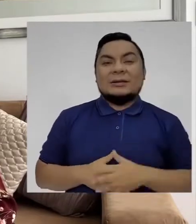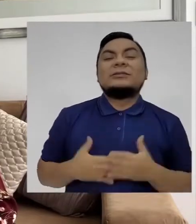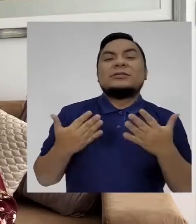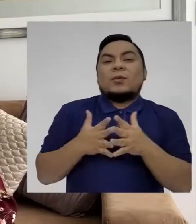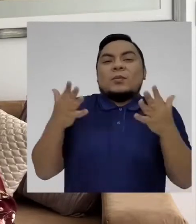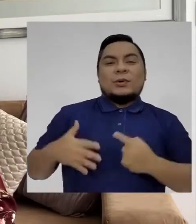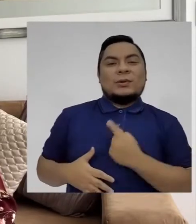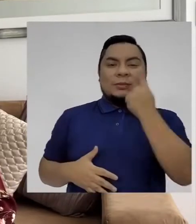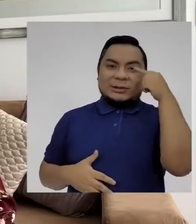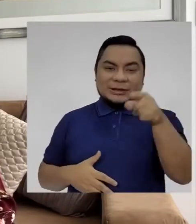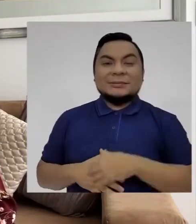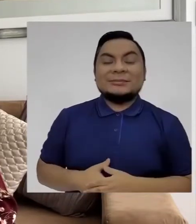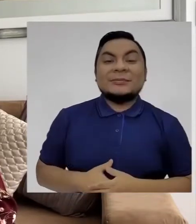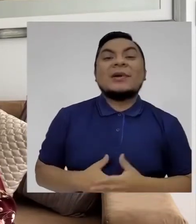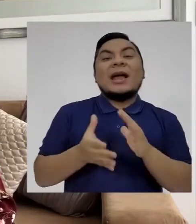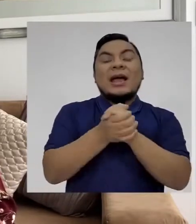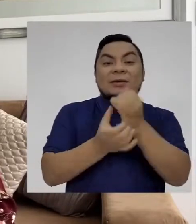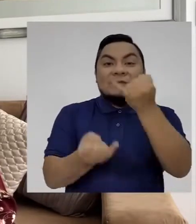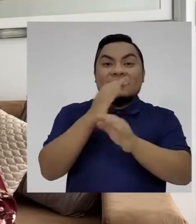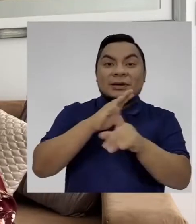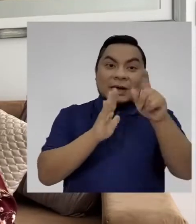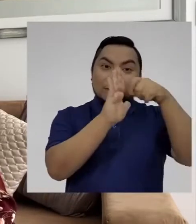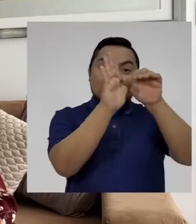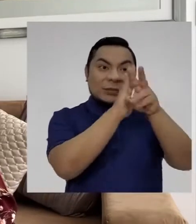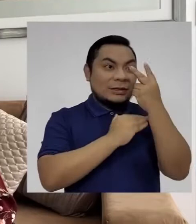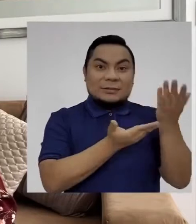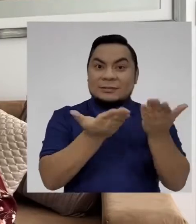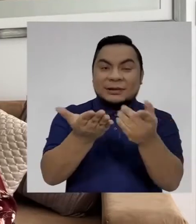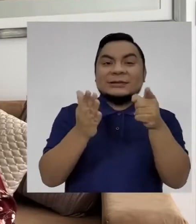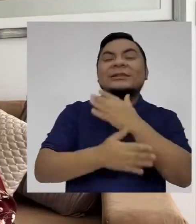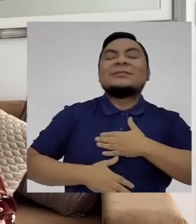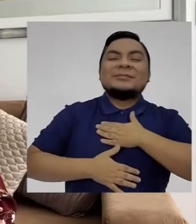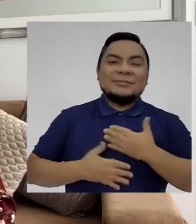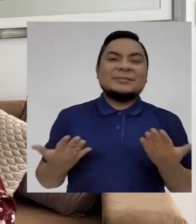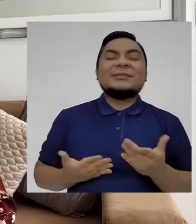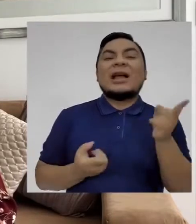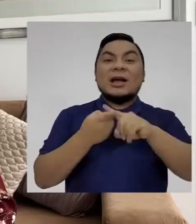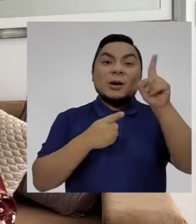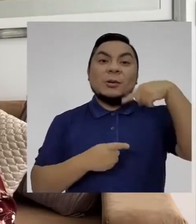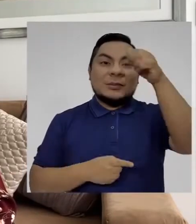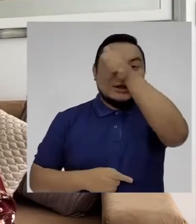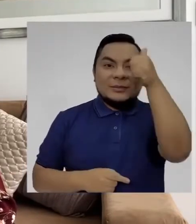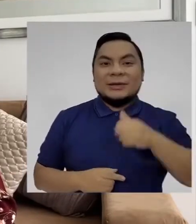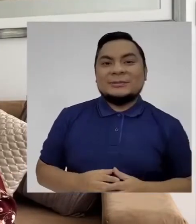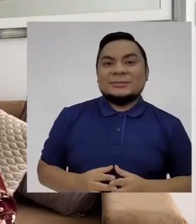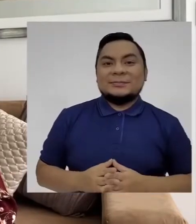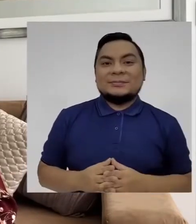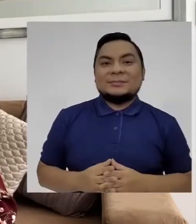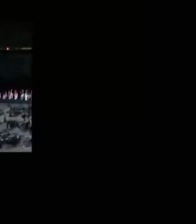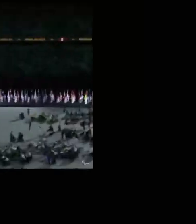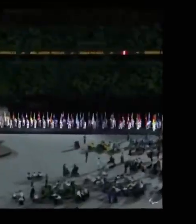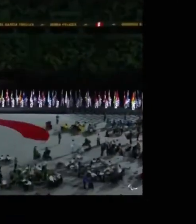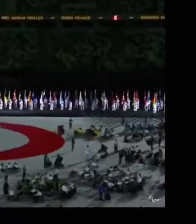Angélica Estamos muy orgullosos Bueno amigos, los dejamos con este video Así que disfrútenlo y hasta el próximo domingo